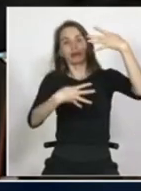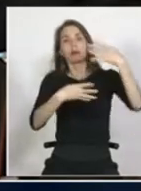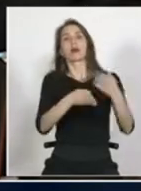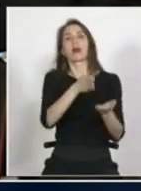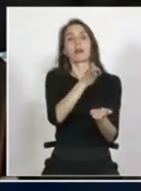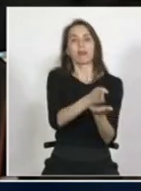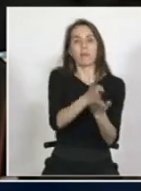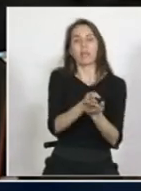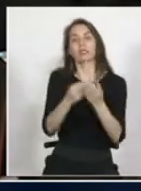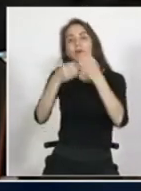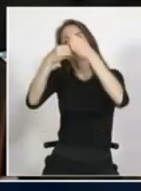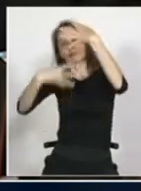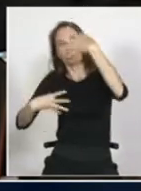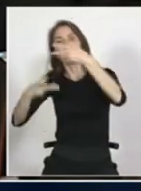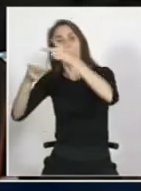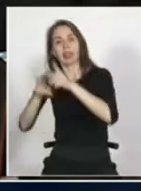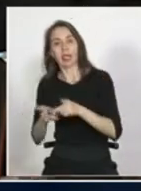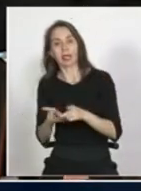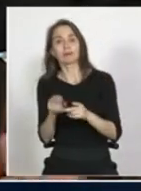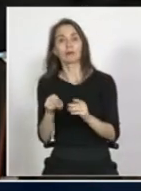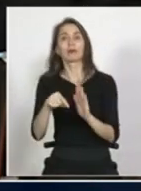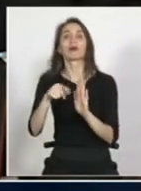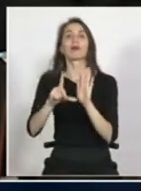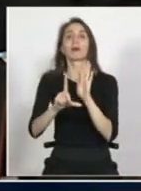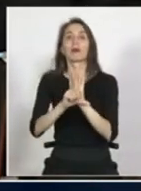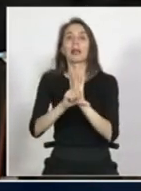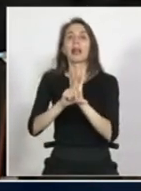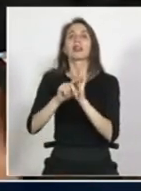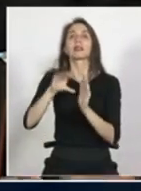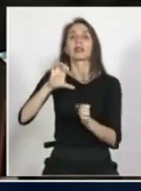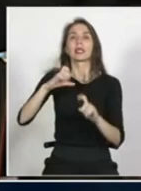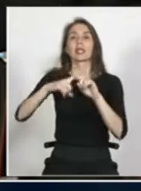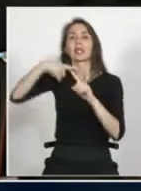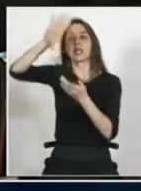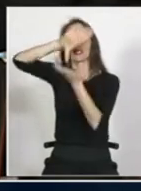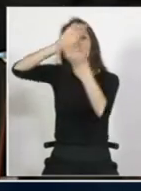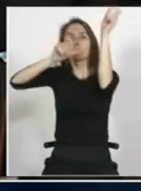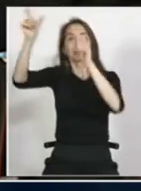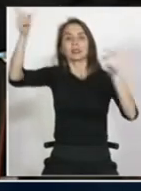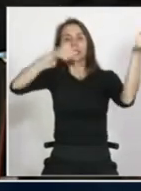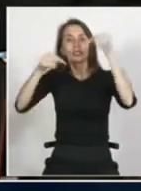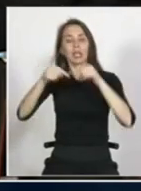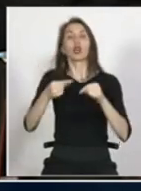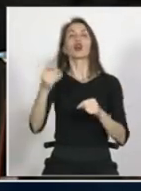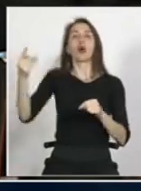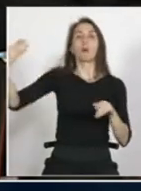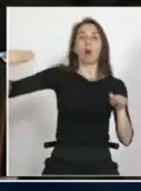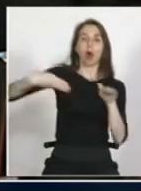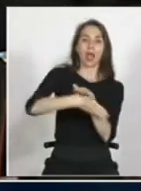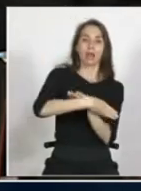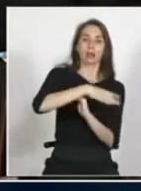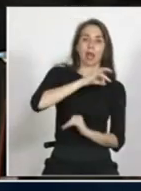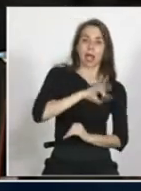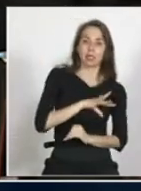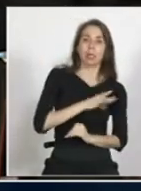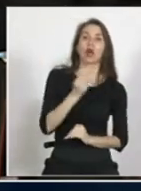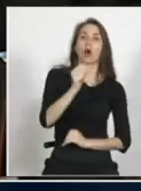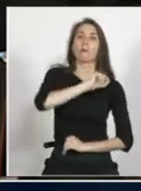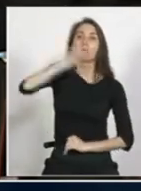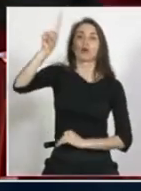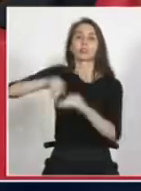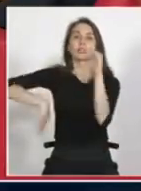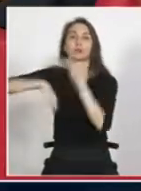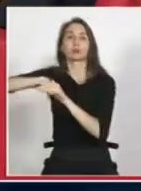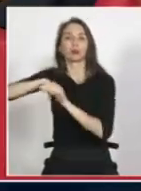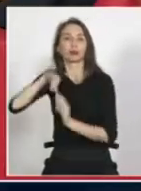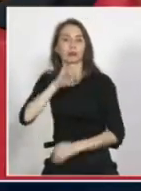es una norma de extranjería. Motivos de ingreso, de expulsión, en fin. Pero eso es. Entonces no tenemos por qué esperar